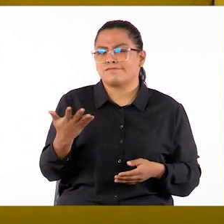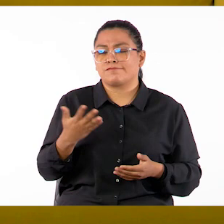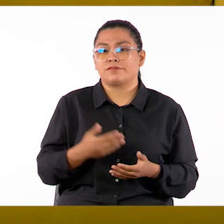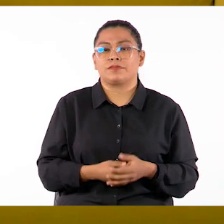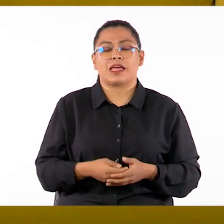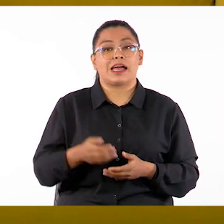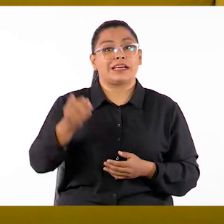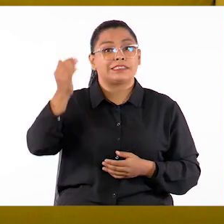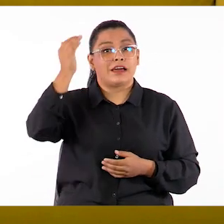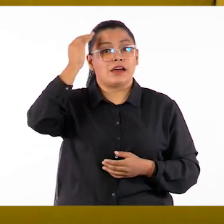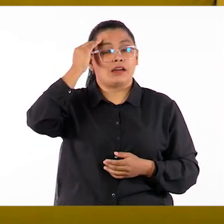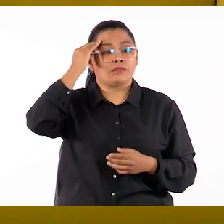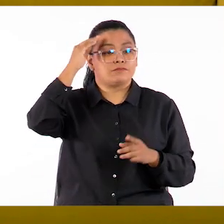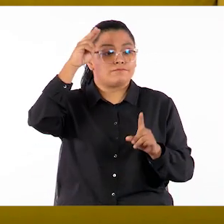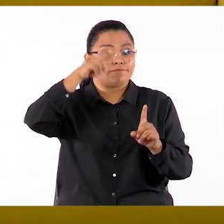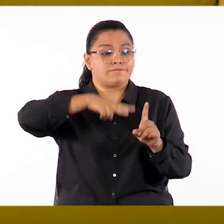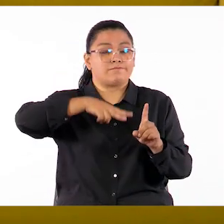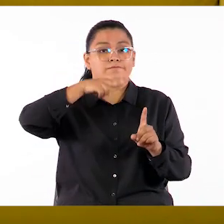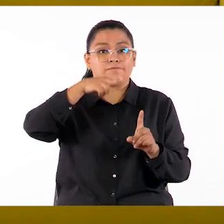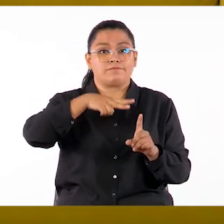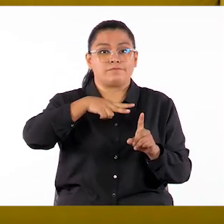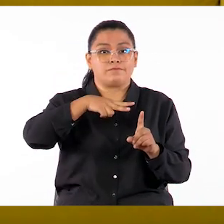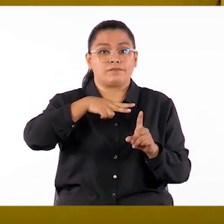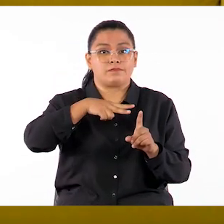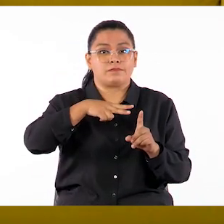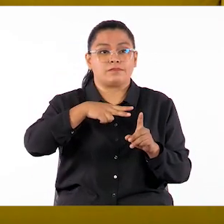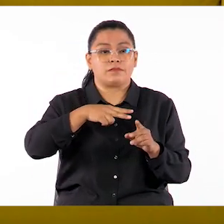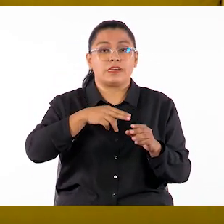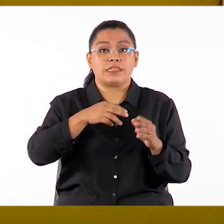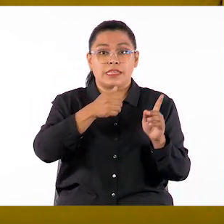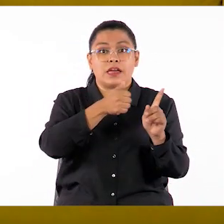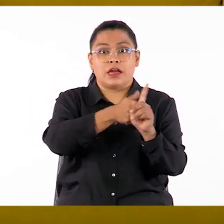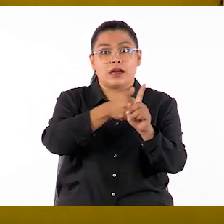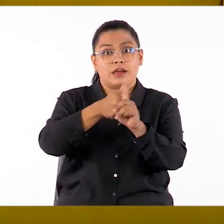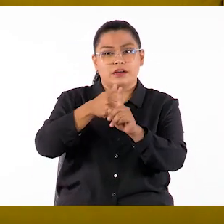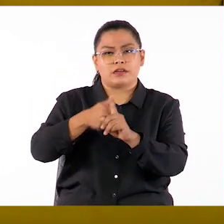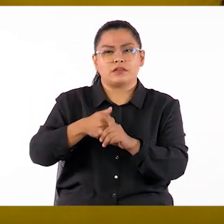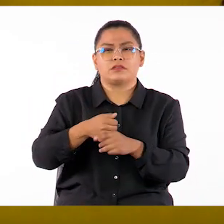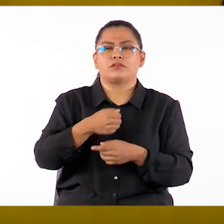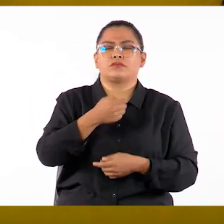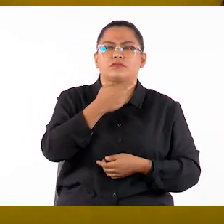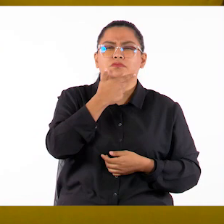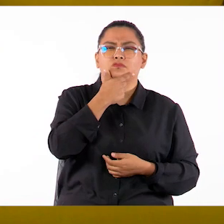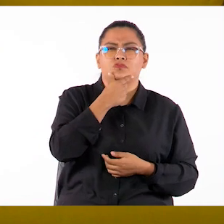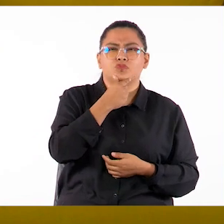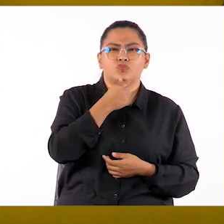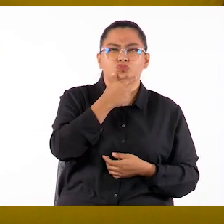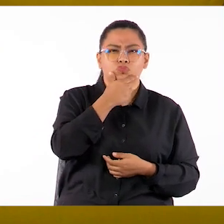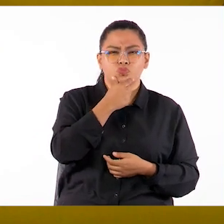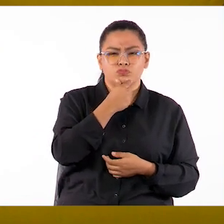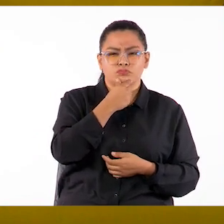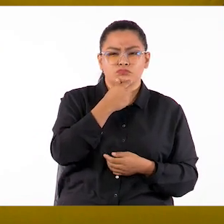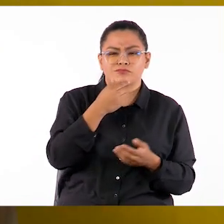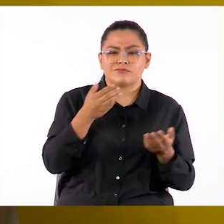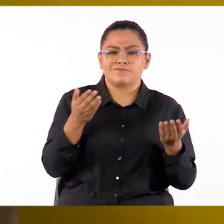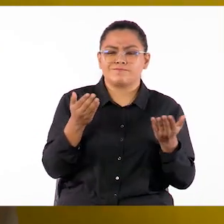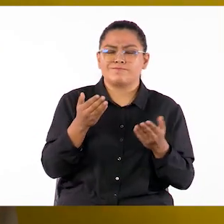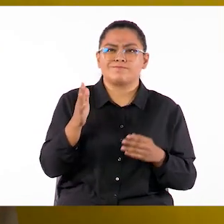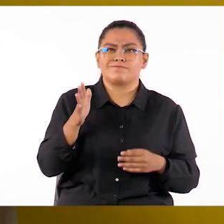Conocer las características de cada tipo de encuentro. Debemos preguntarnos, ¿qué vale la pena hacer?